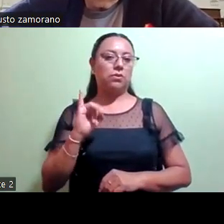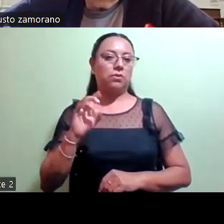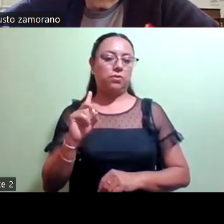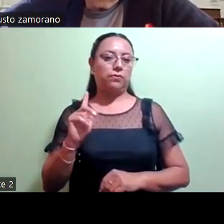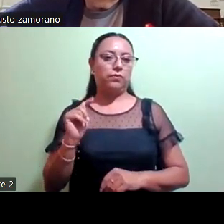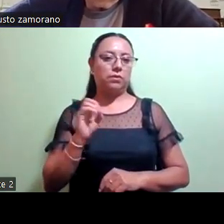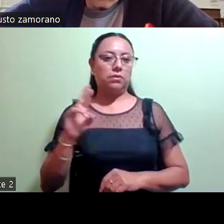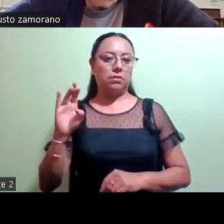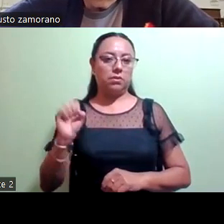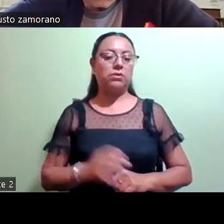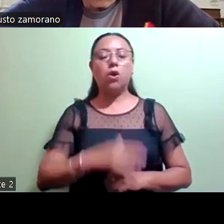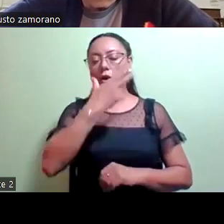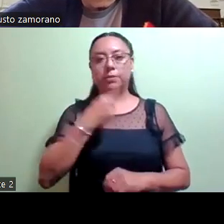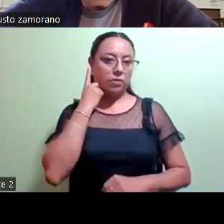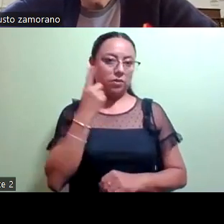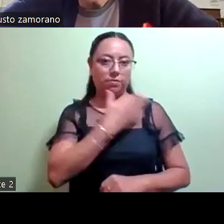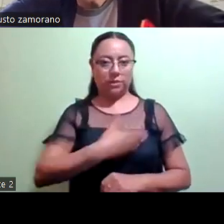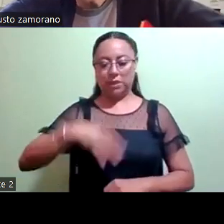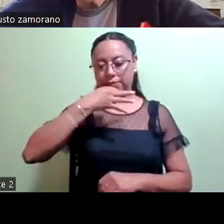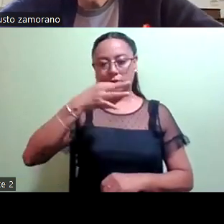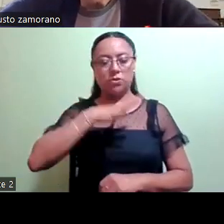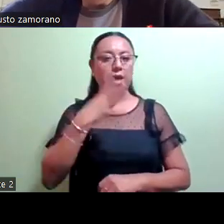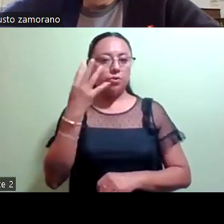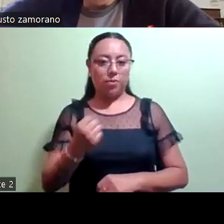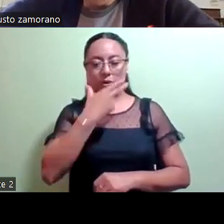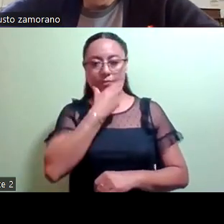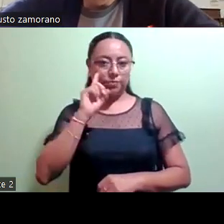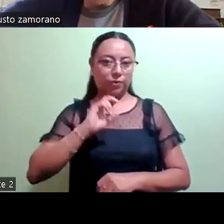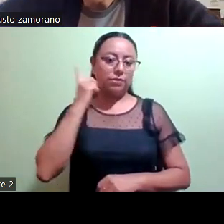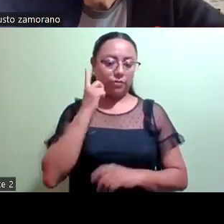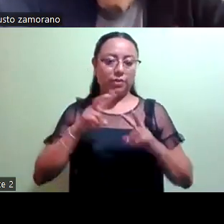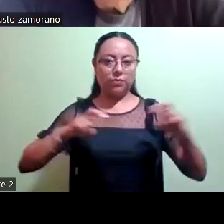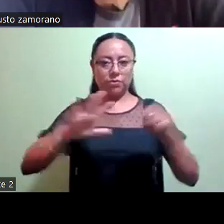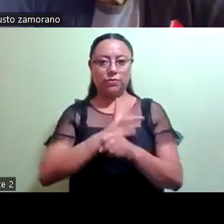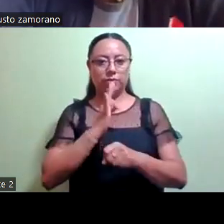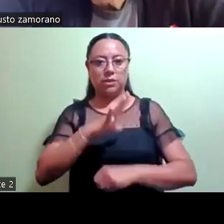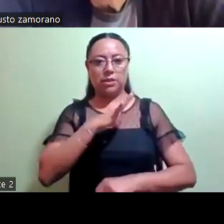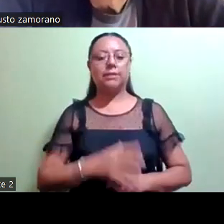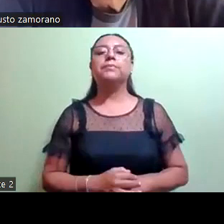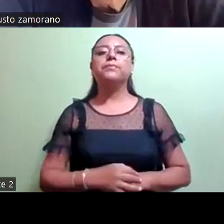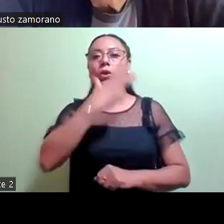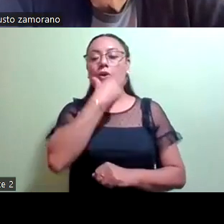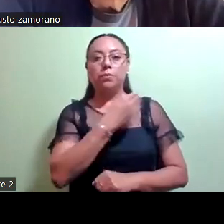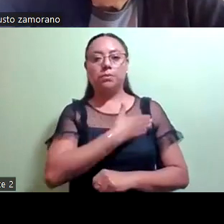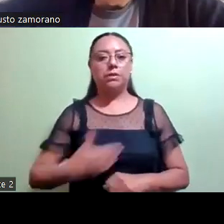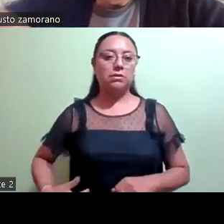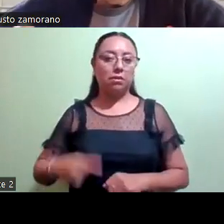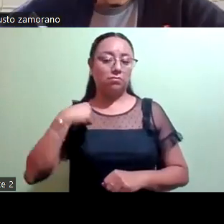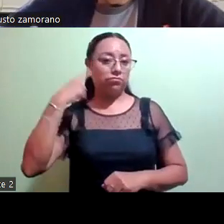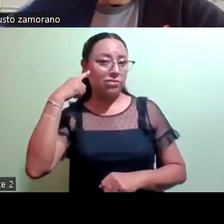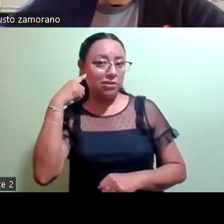Ok. Diputado presidente, hay una asistencia de nueve diputadas y diputados. Hay coro. Presente. Hola, ¿me escuchan?